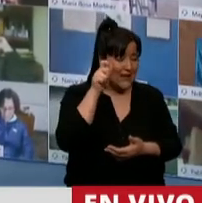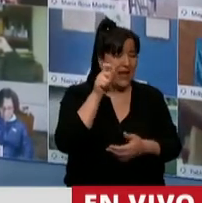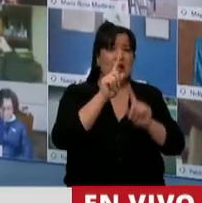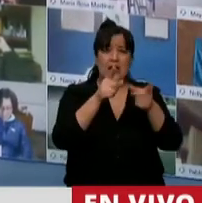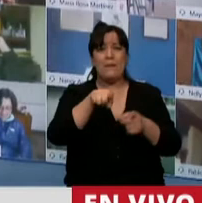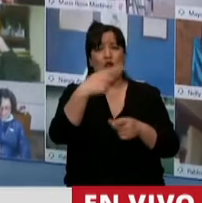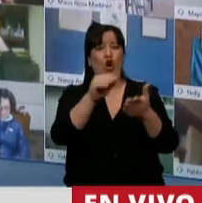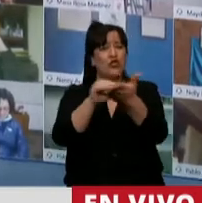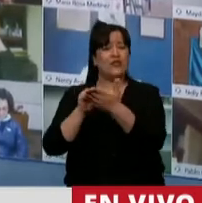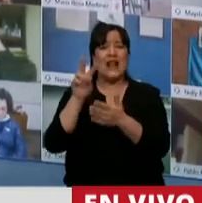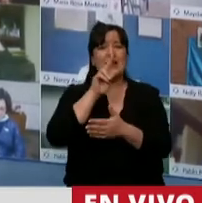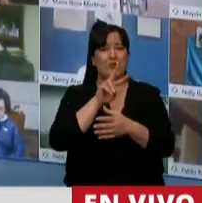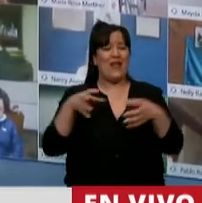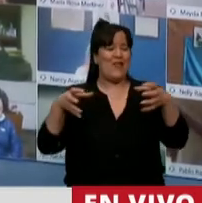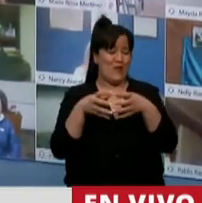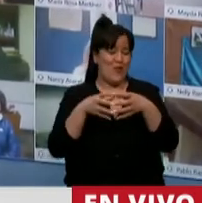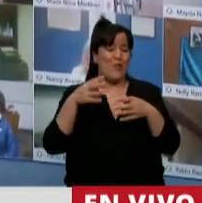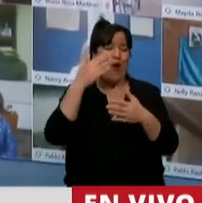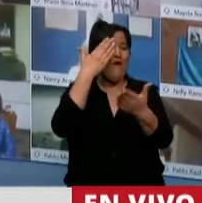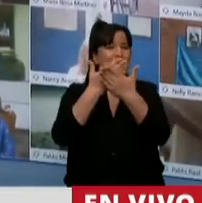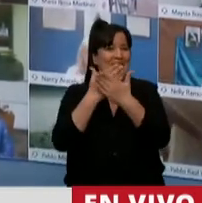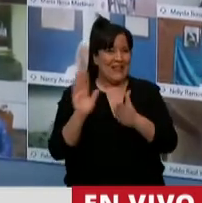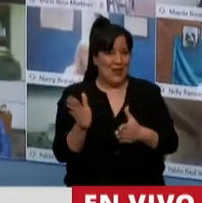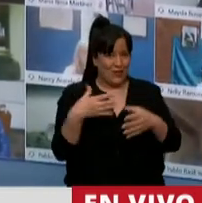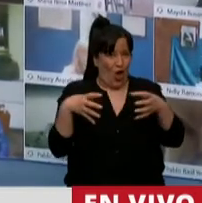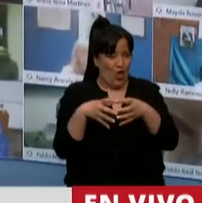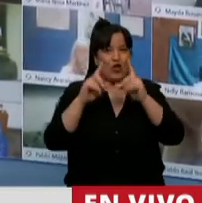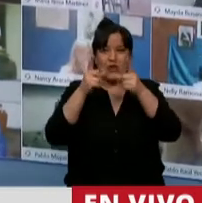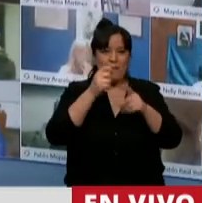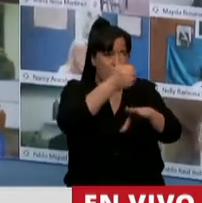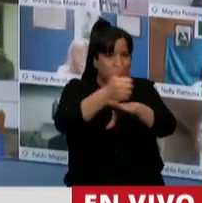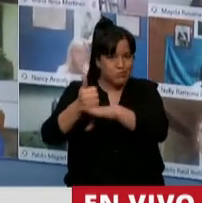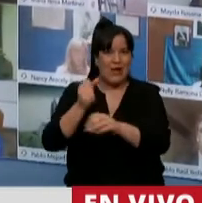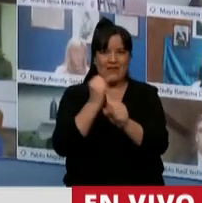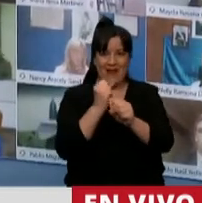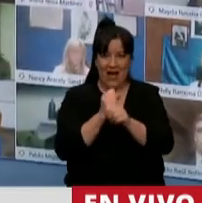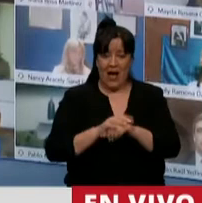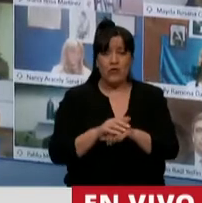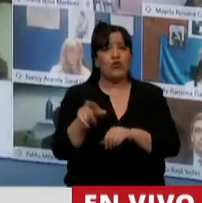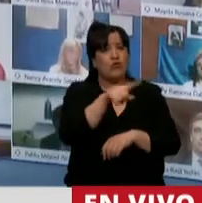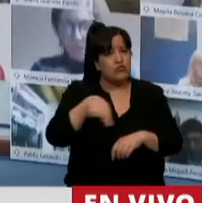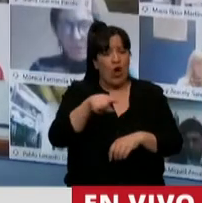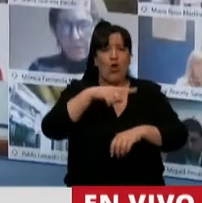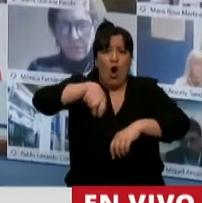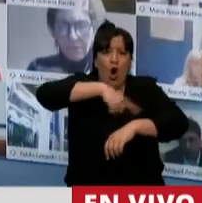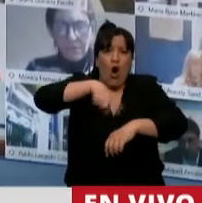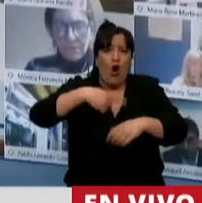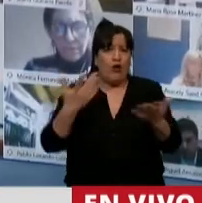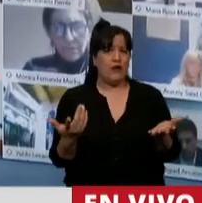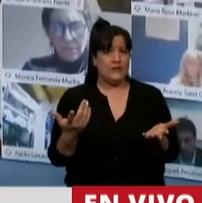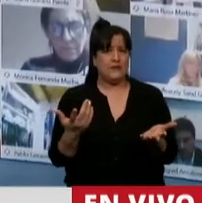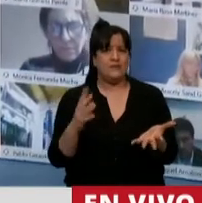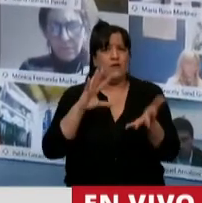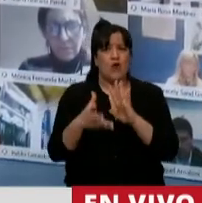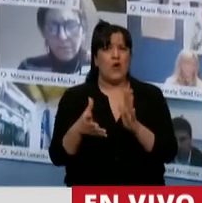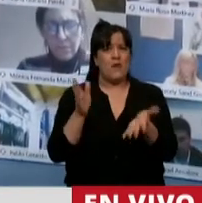compañeras del Frente de Todos que también están aquí trabajando y que han estado a todas estas horas siendo víctimas de